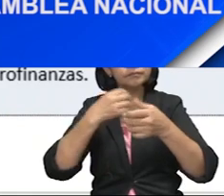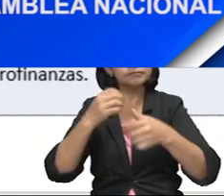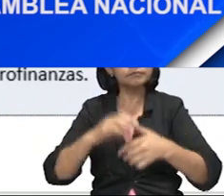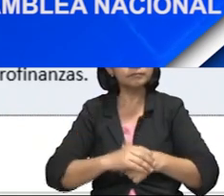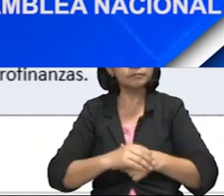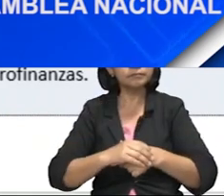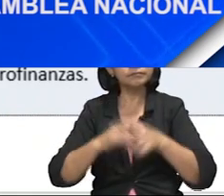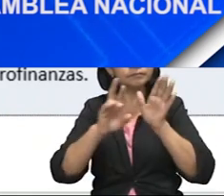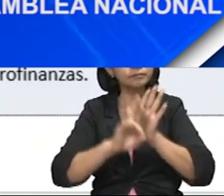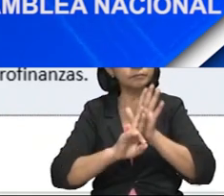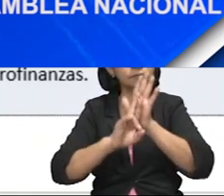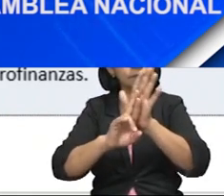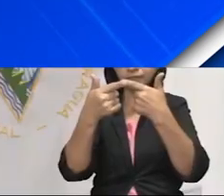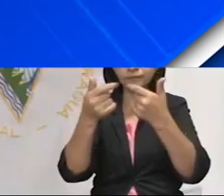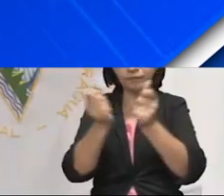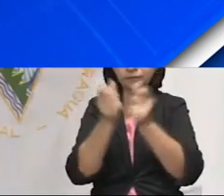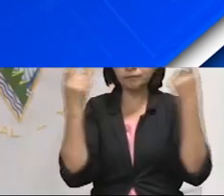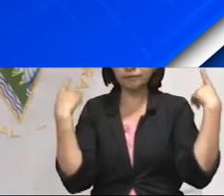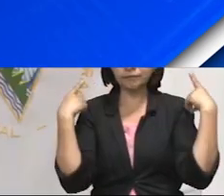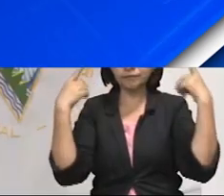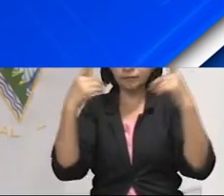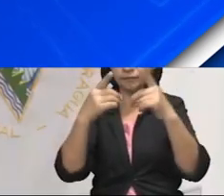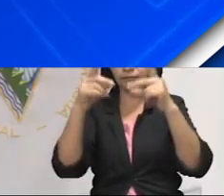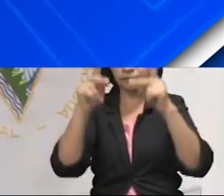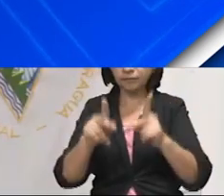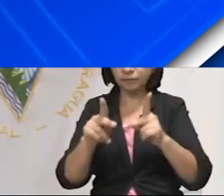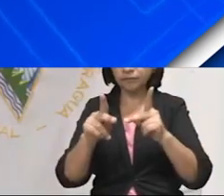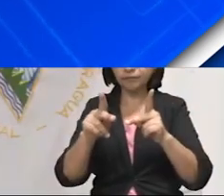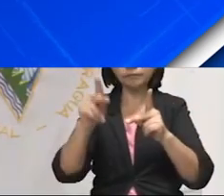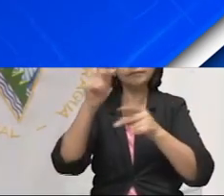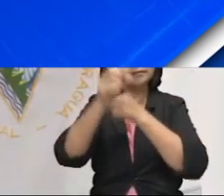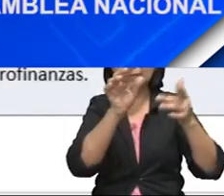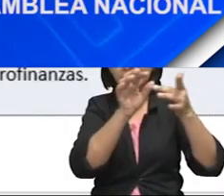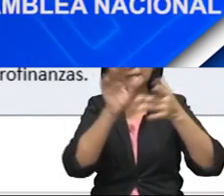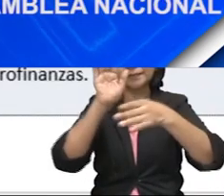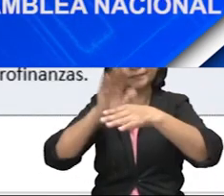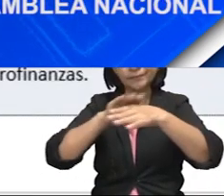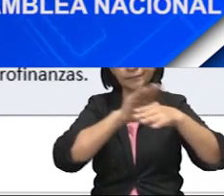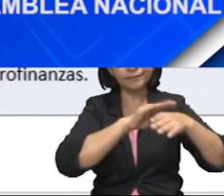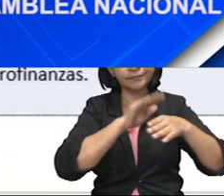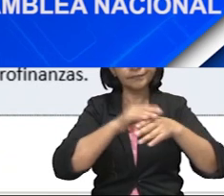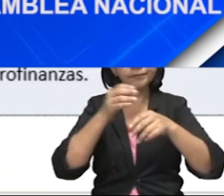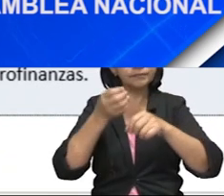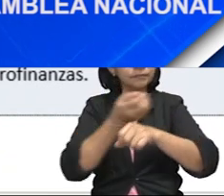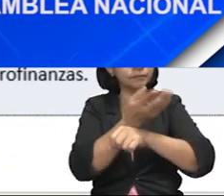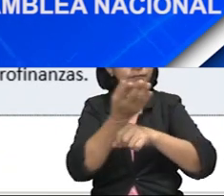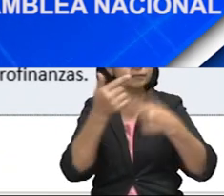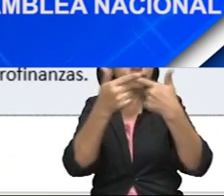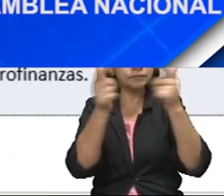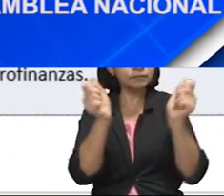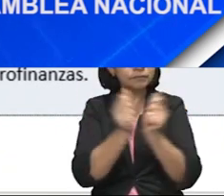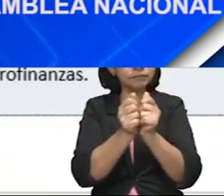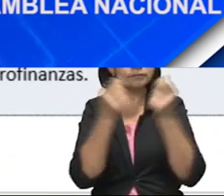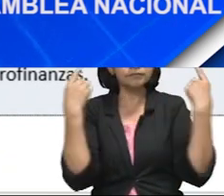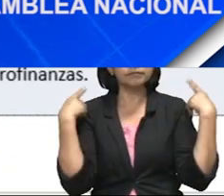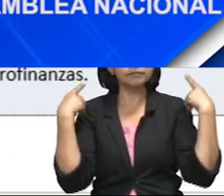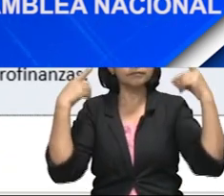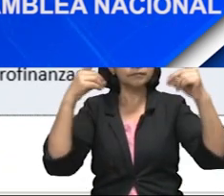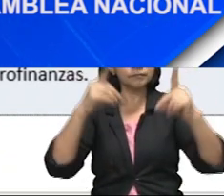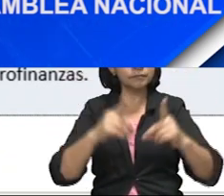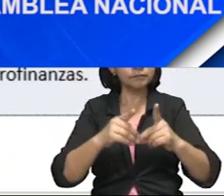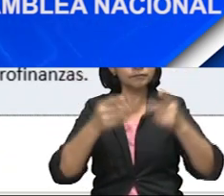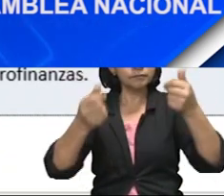presidenta de dicha entidad. En el año 2022, el Consejo Directivo, principalmente,